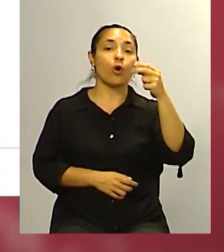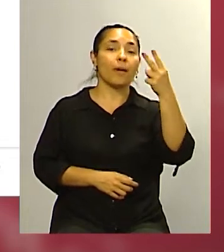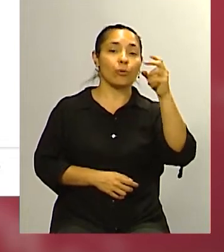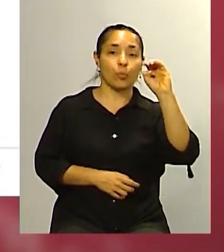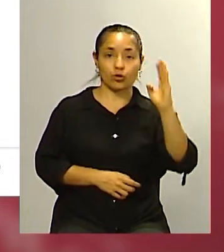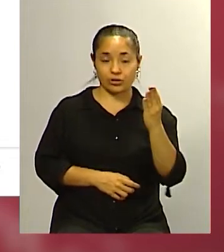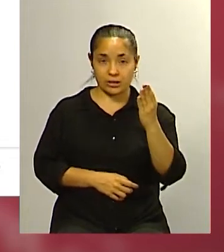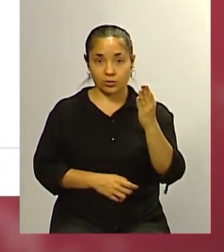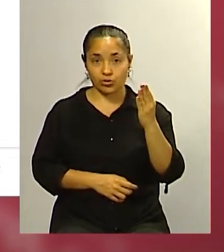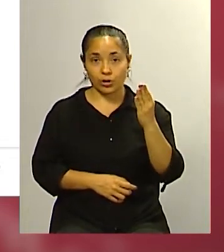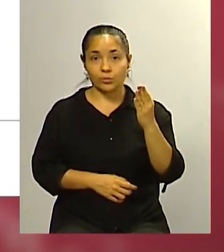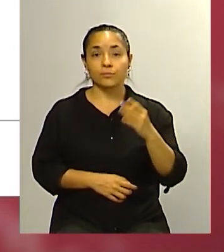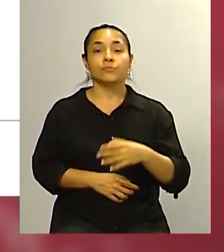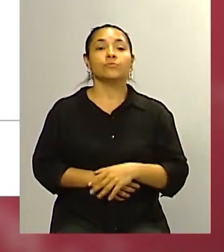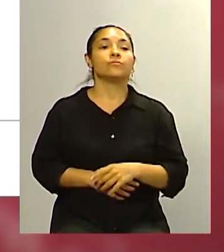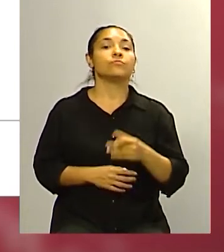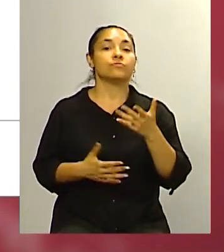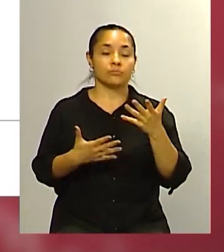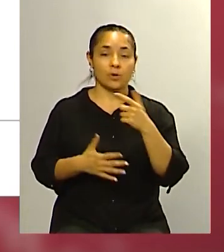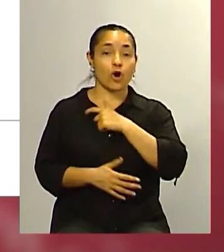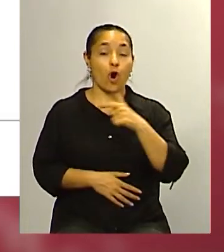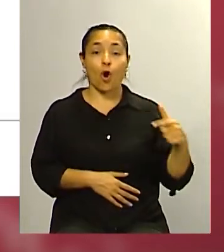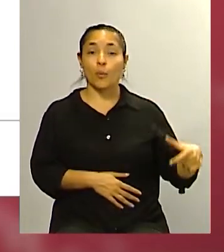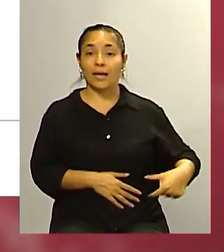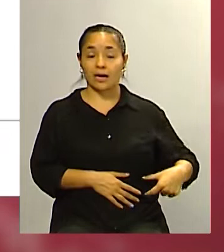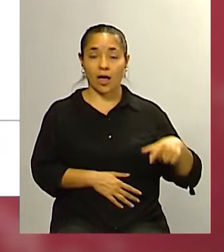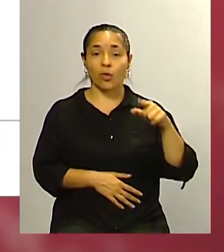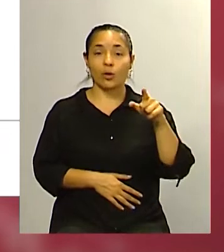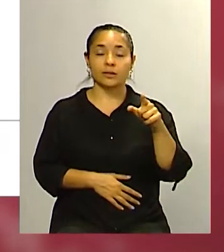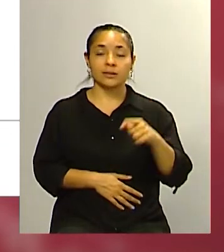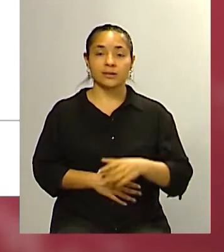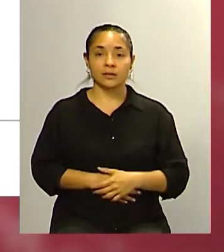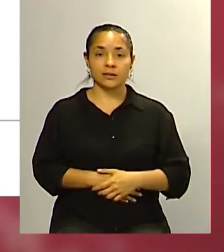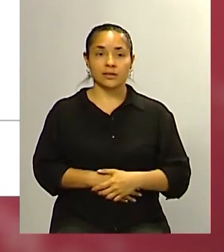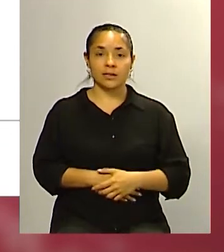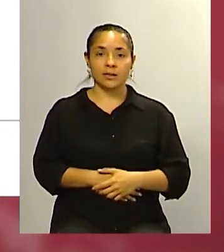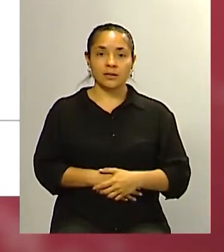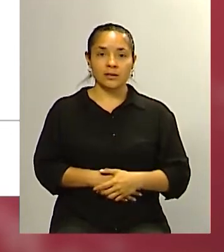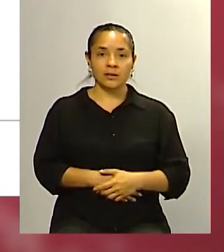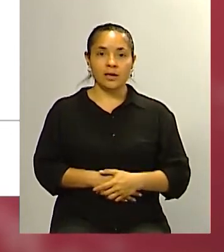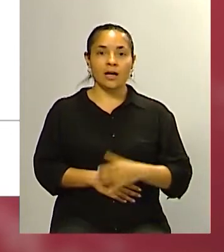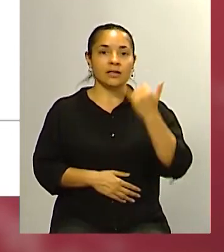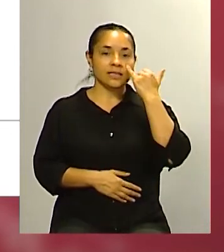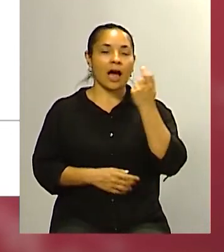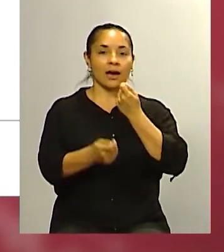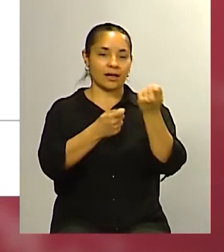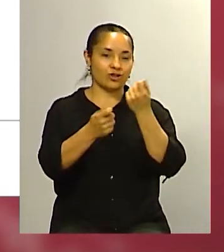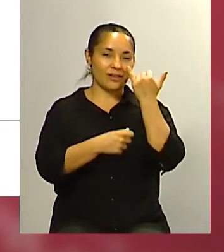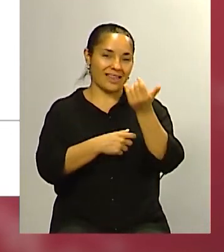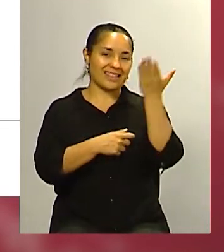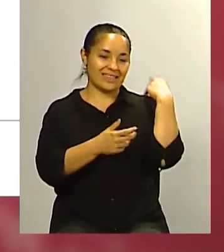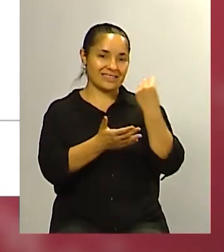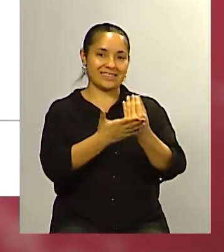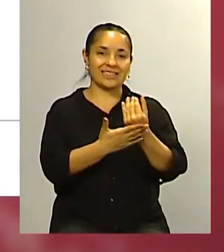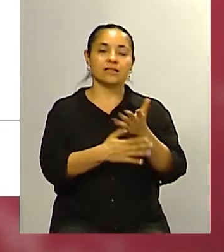lo cual para ser un gobernador también con ya gestión cumplida es una